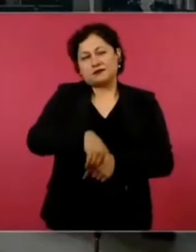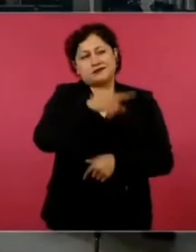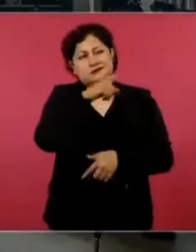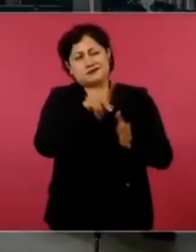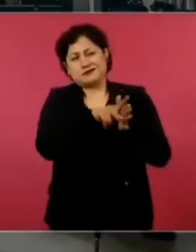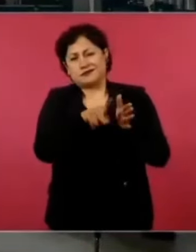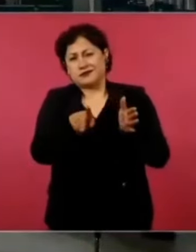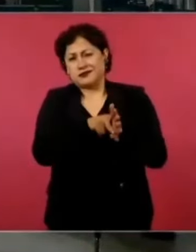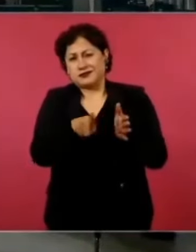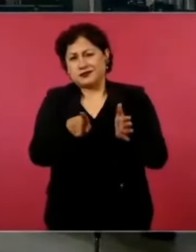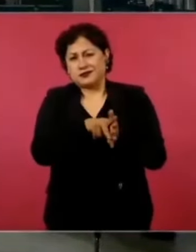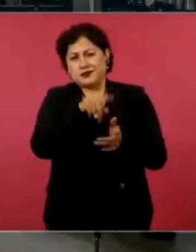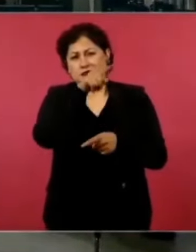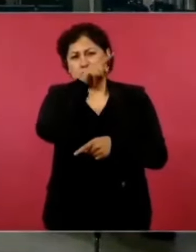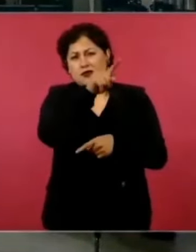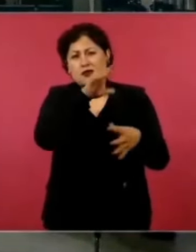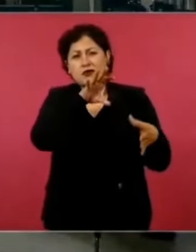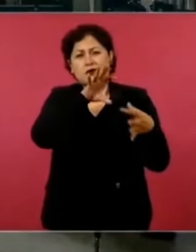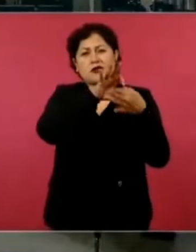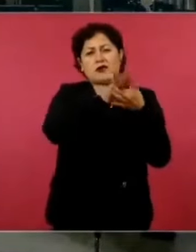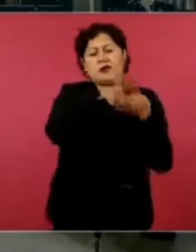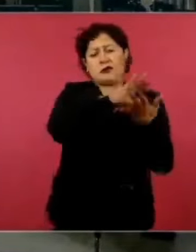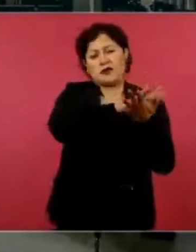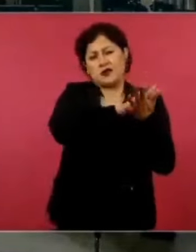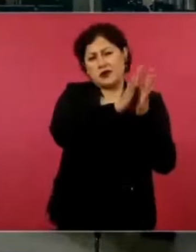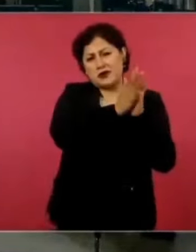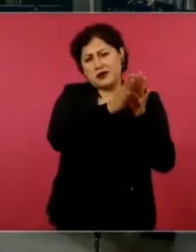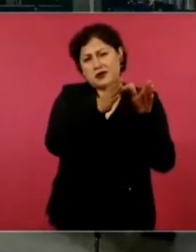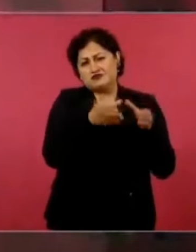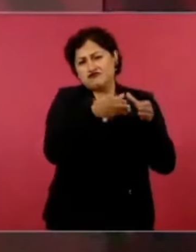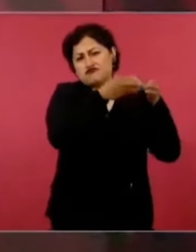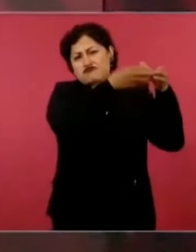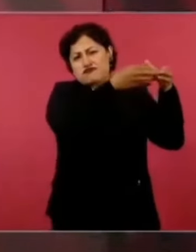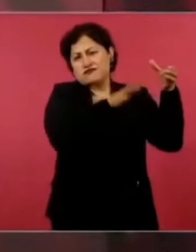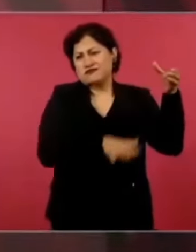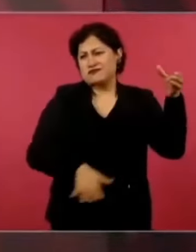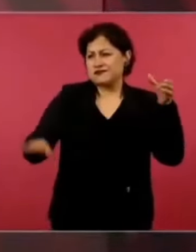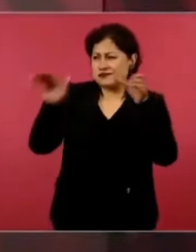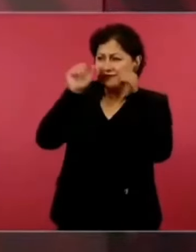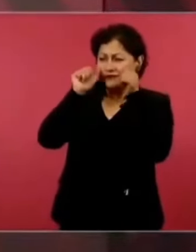al servicio de las minorías, no, de los conservadores.